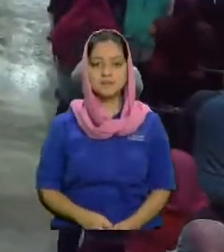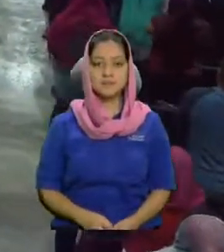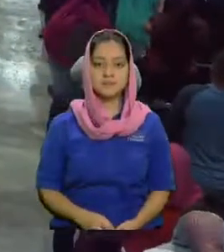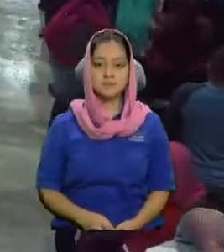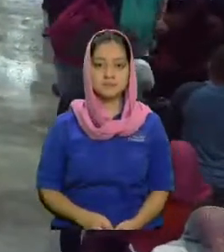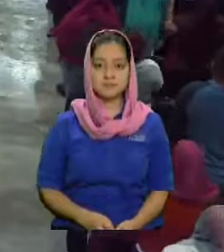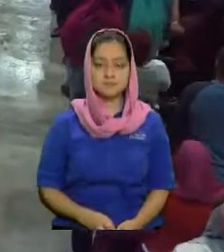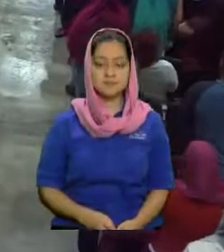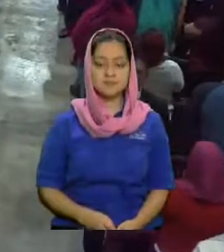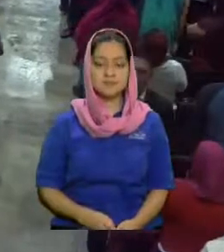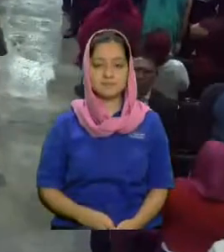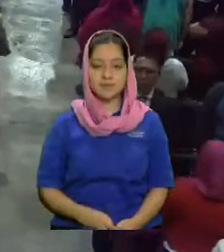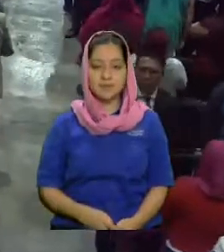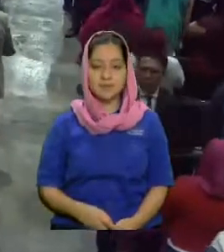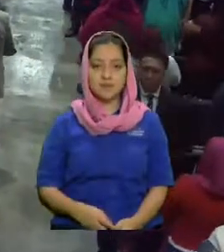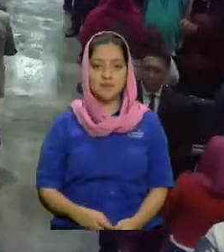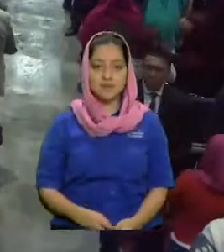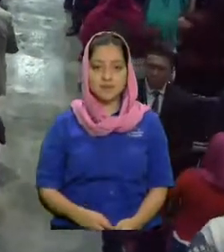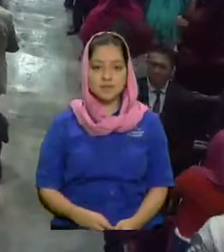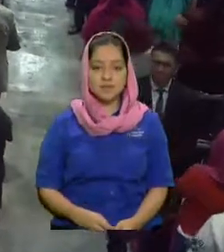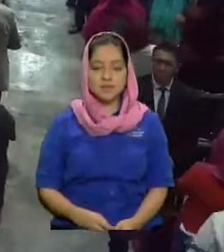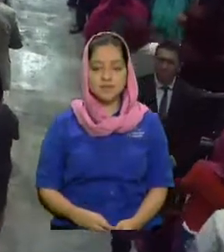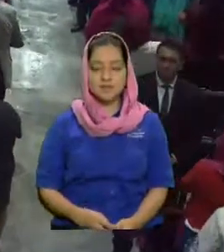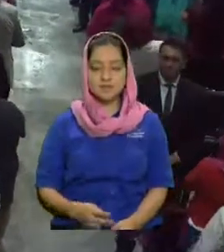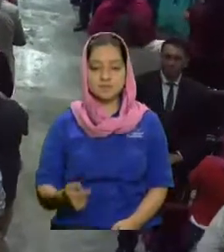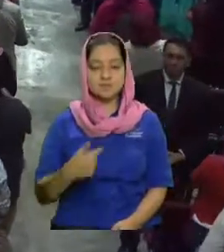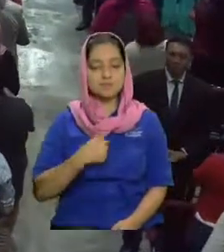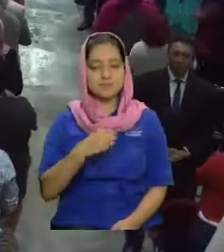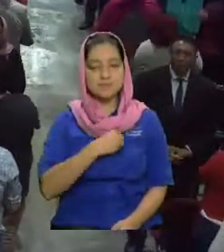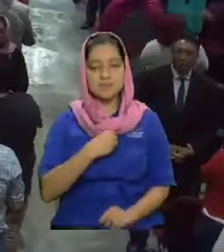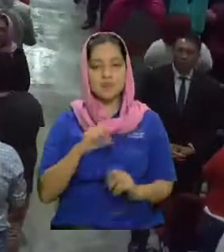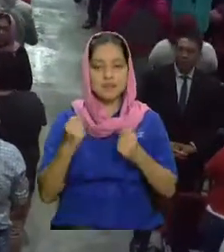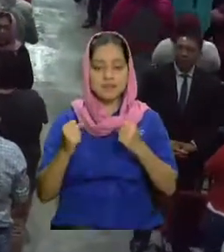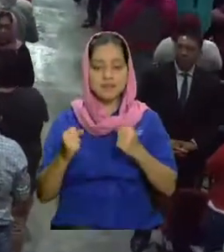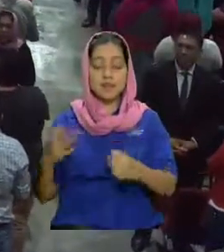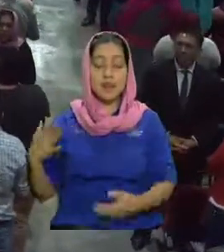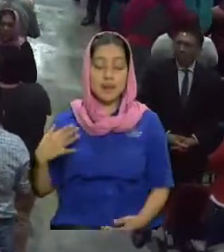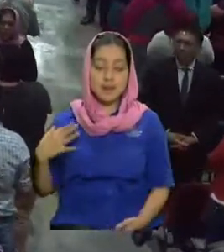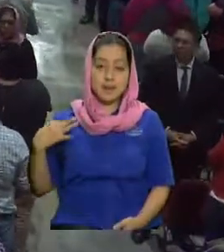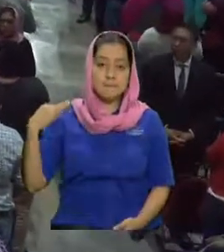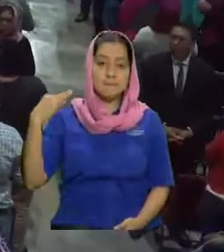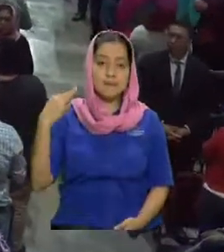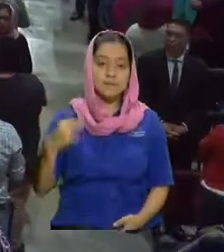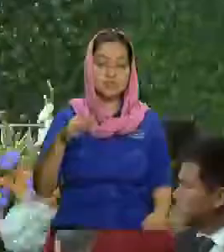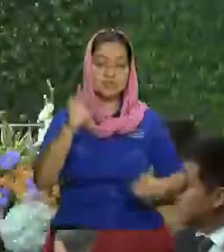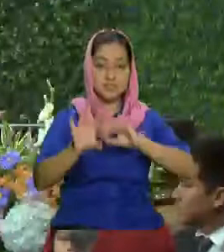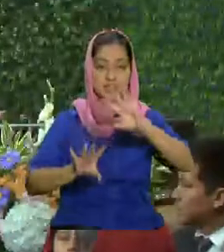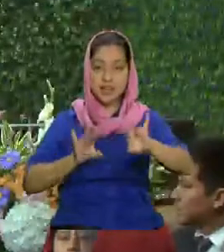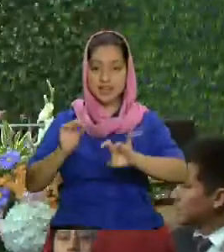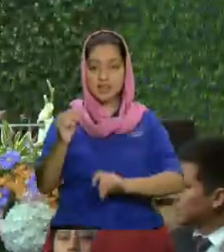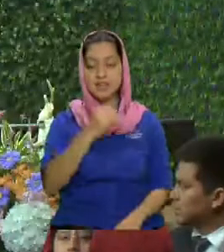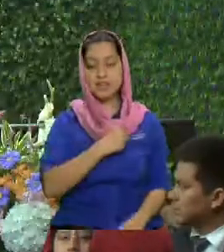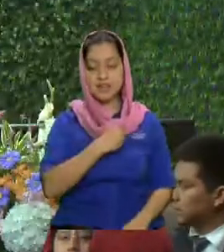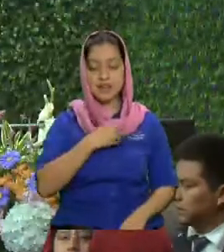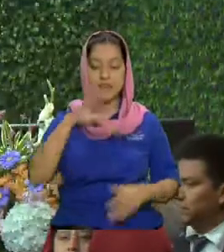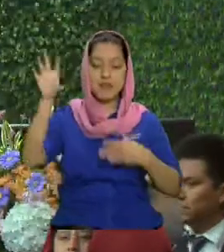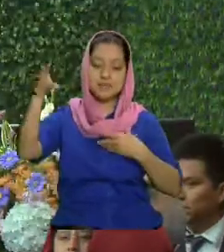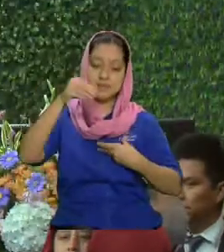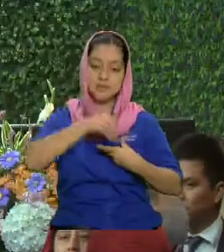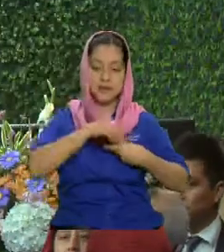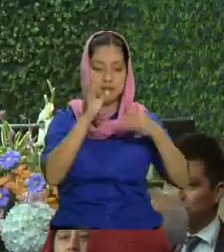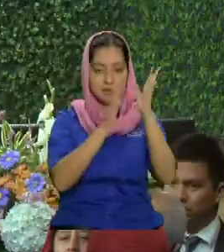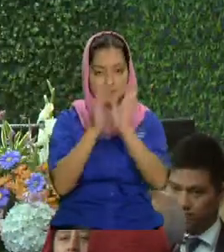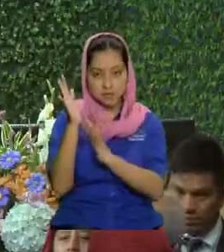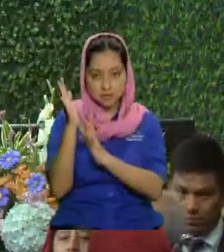no puedo dejar de hacer esta invitación si aquí hay alguien que quiere recibir a Jesucristo como su único